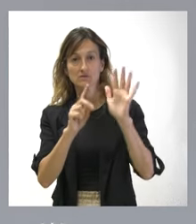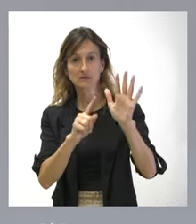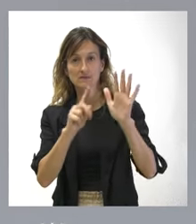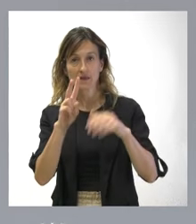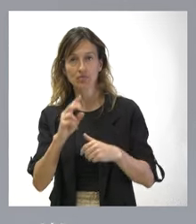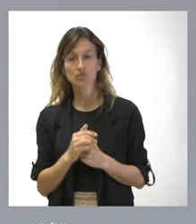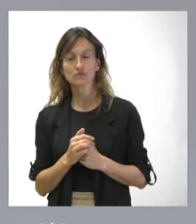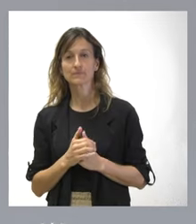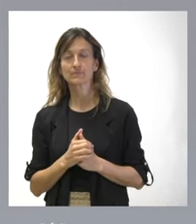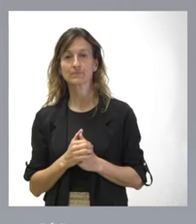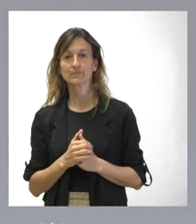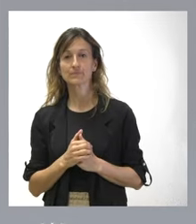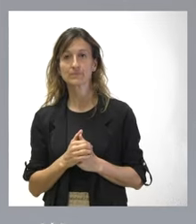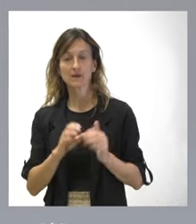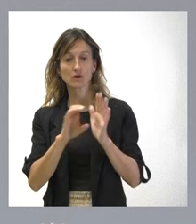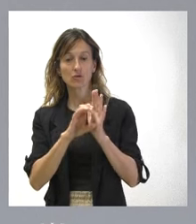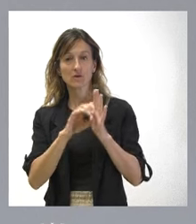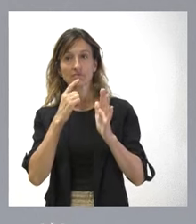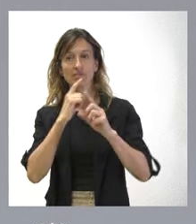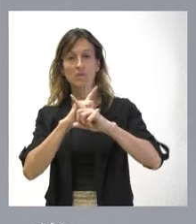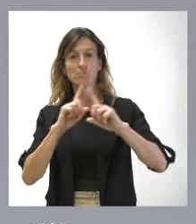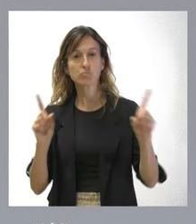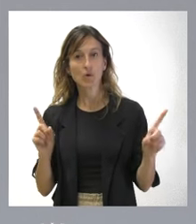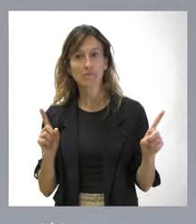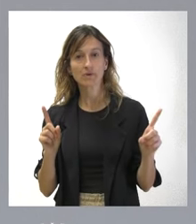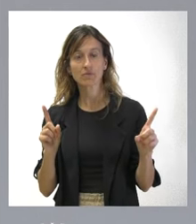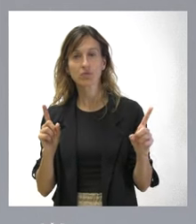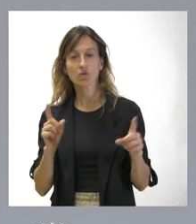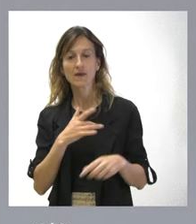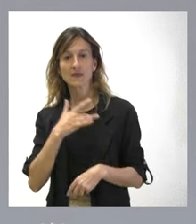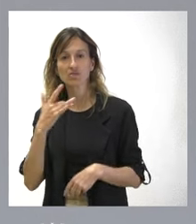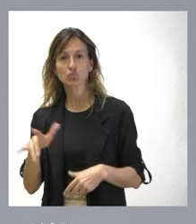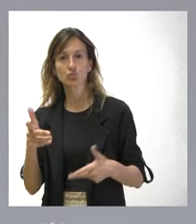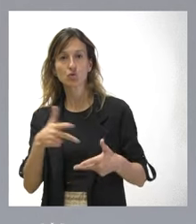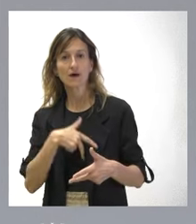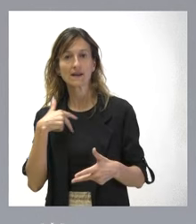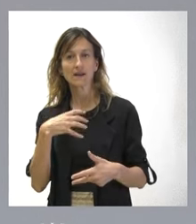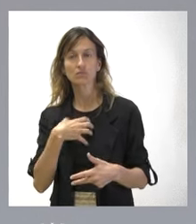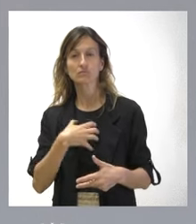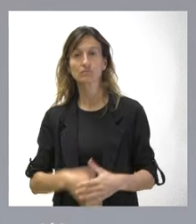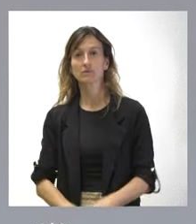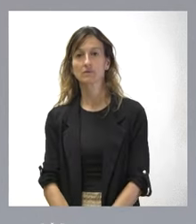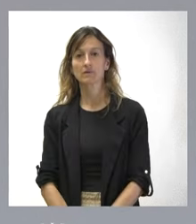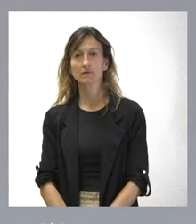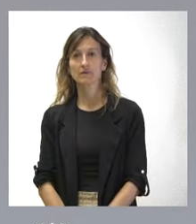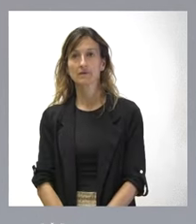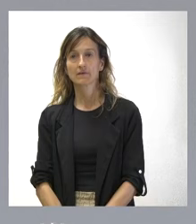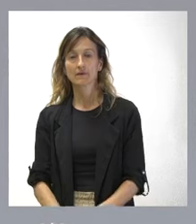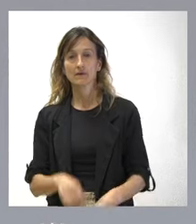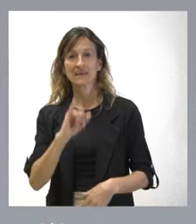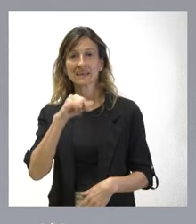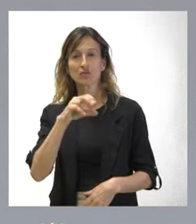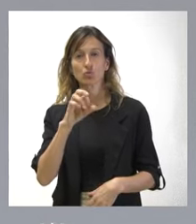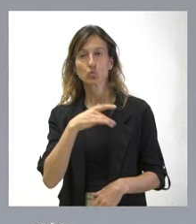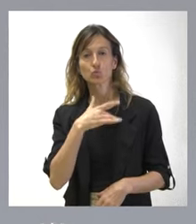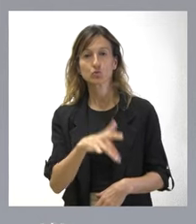La Constitución contempla en el artículo 62 la prohibición de indultos generales. La diferencia entre una amnistía y un indulto